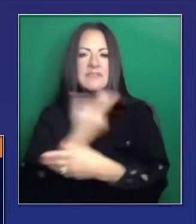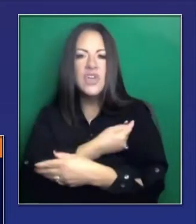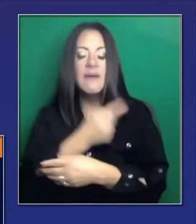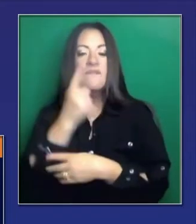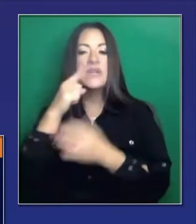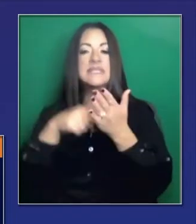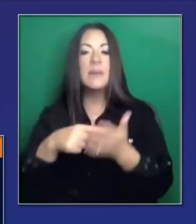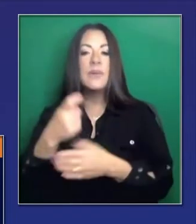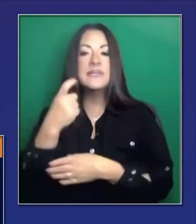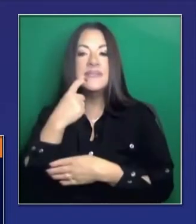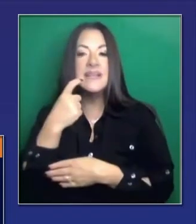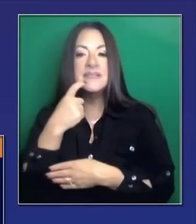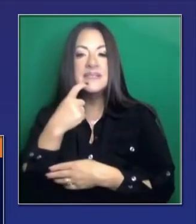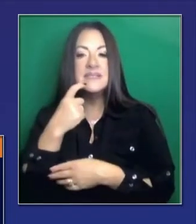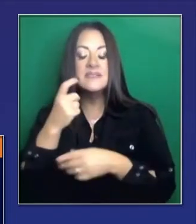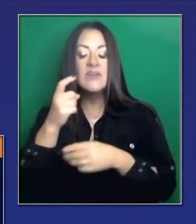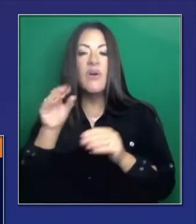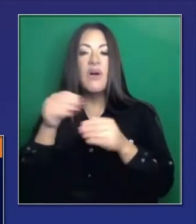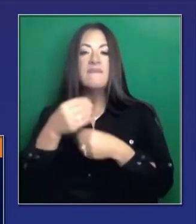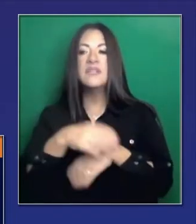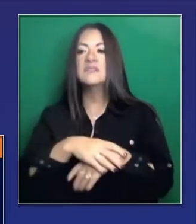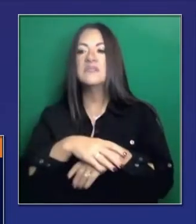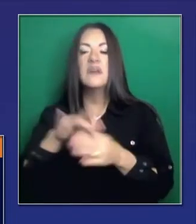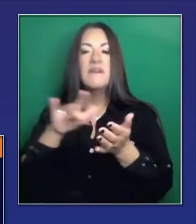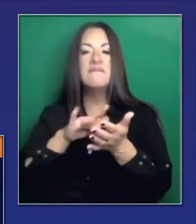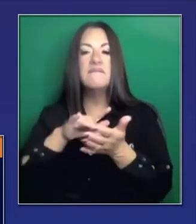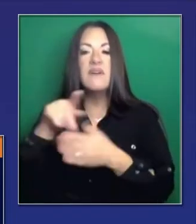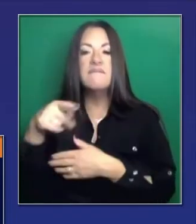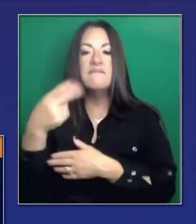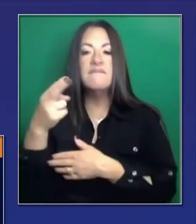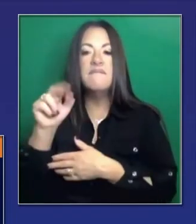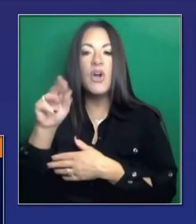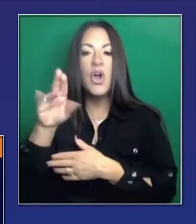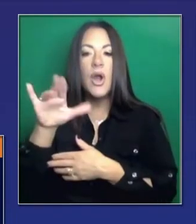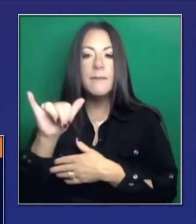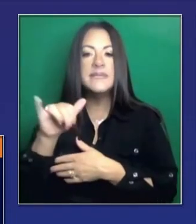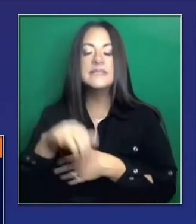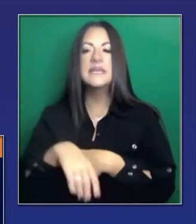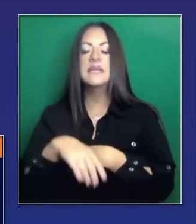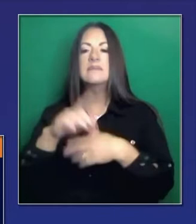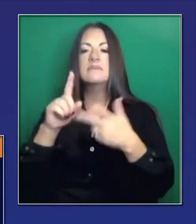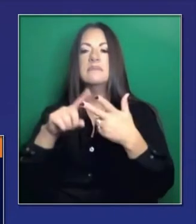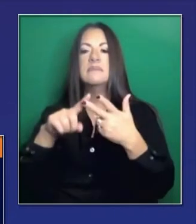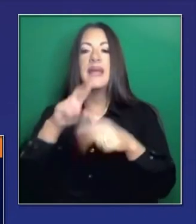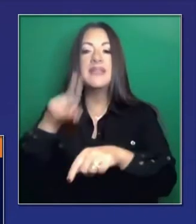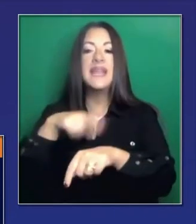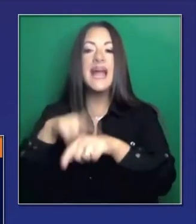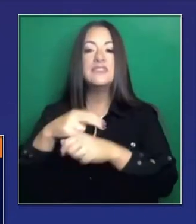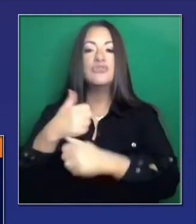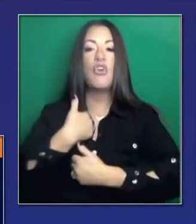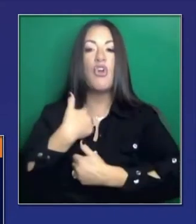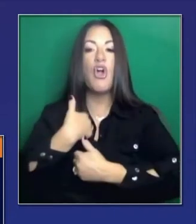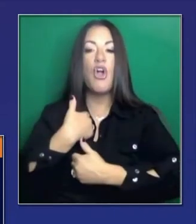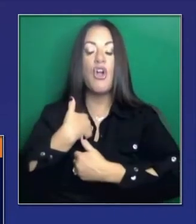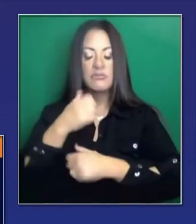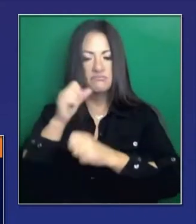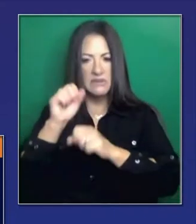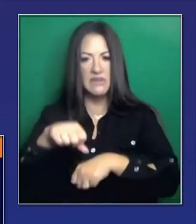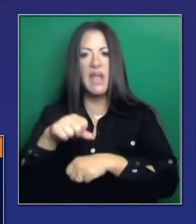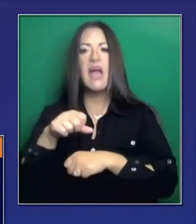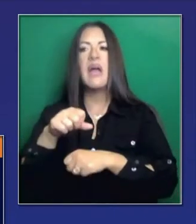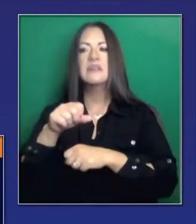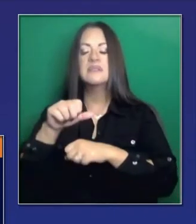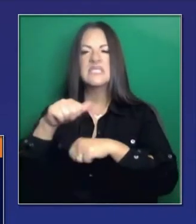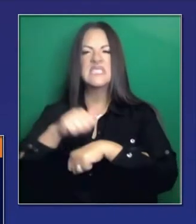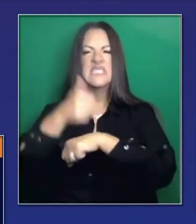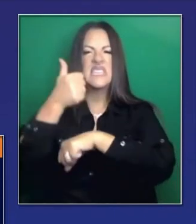Administraciones dentales, o sea, dentistas dando la vacuna. Farmacias, Guardia Nacional para comenzar a